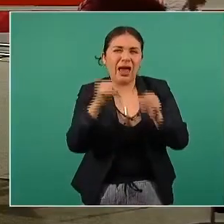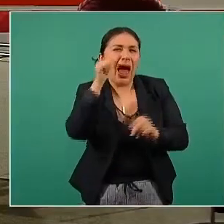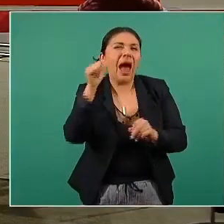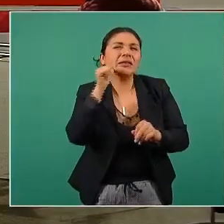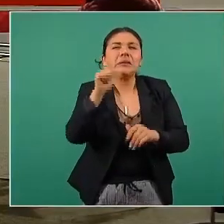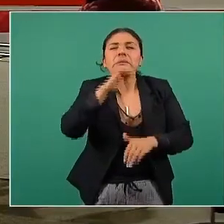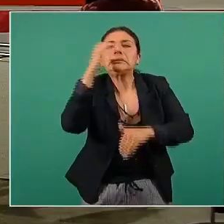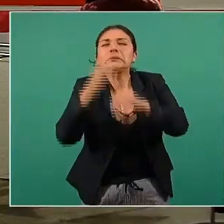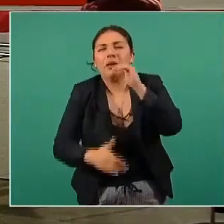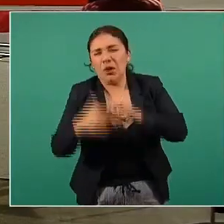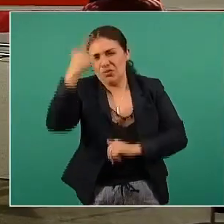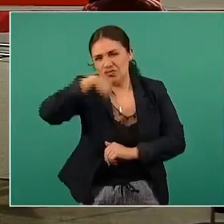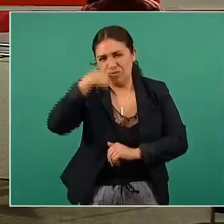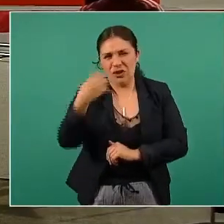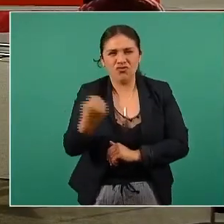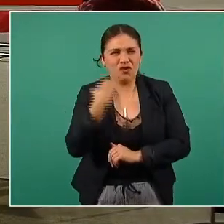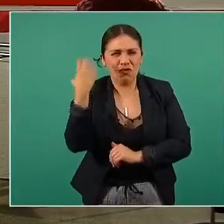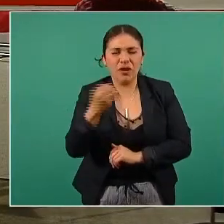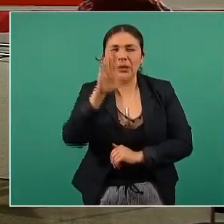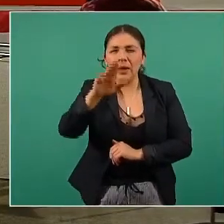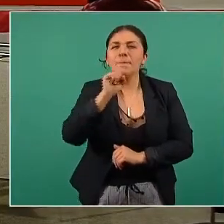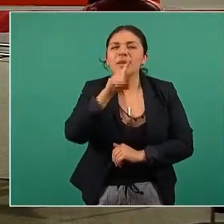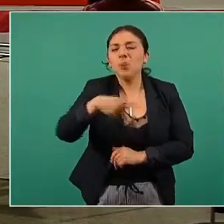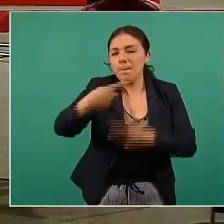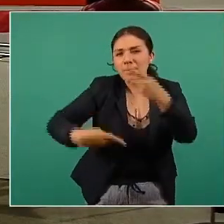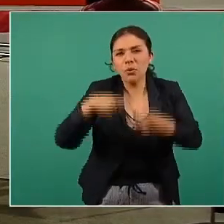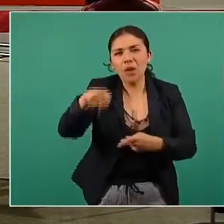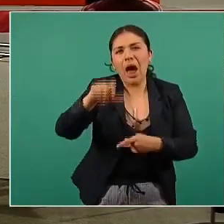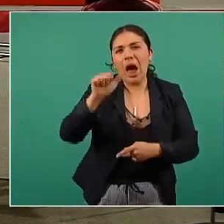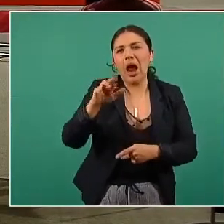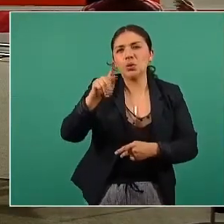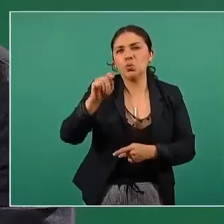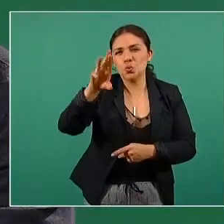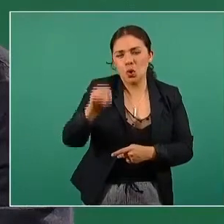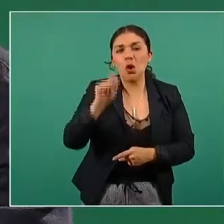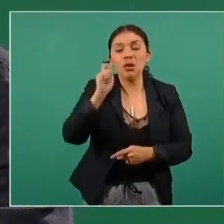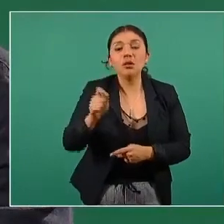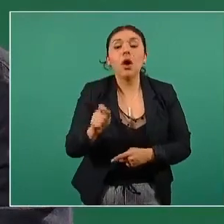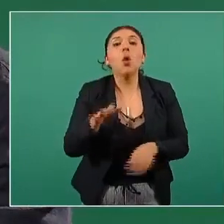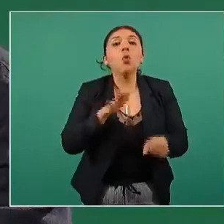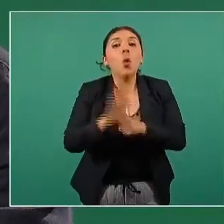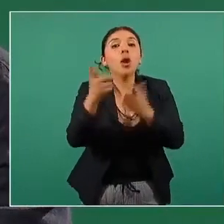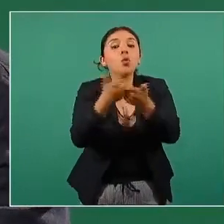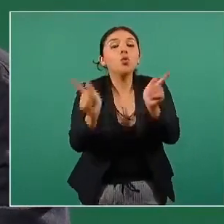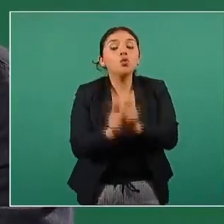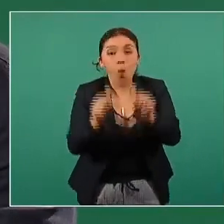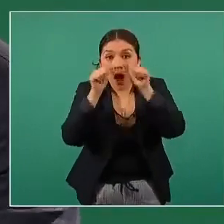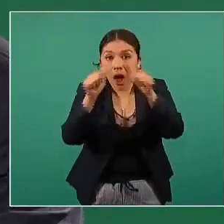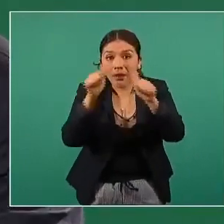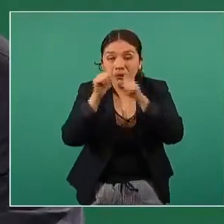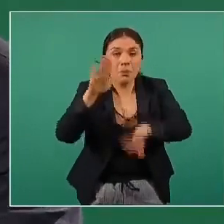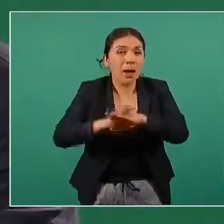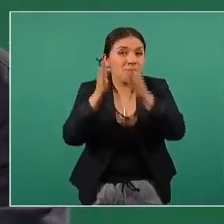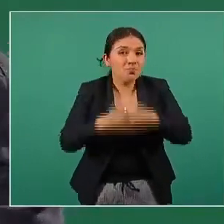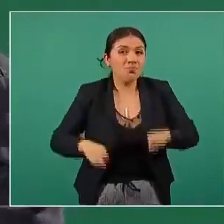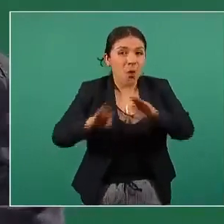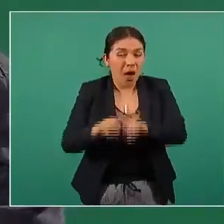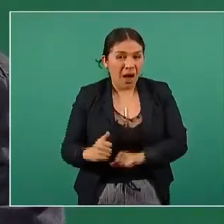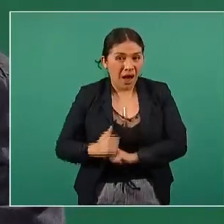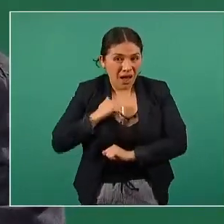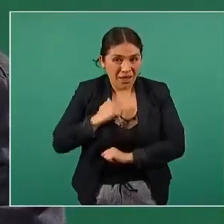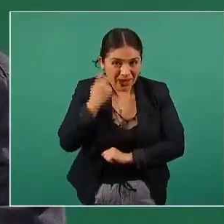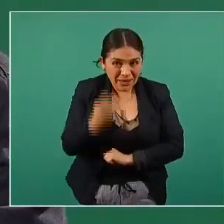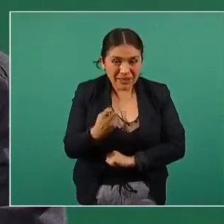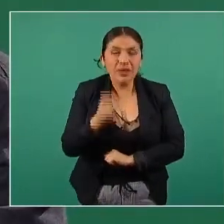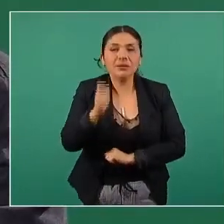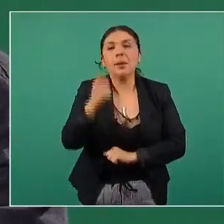de la conferencia, precisamente a propósito de una pregunta de Arturo Contreras, los grupos de atención prioritaria, que este es el término que